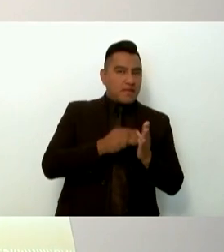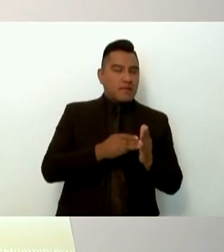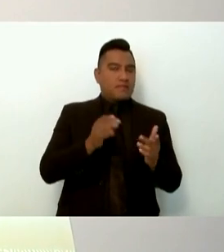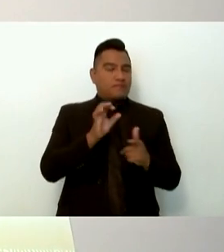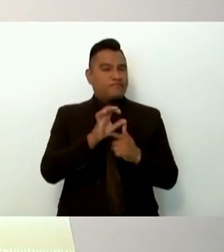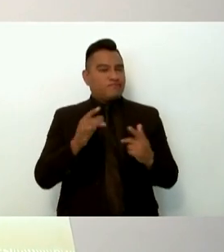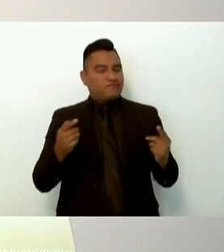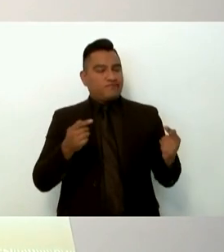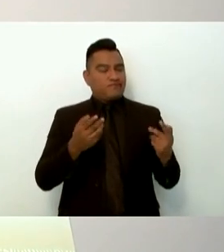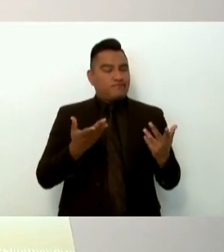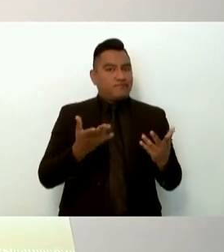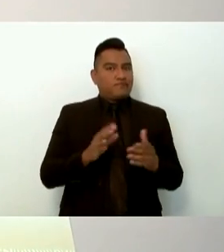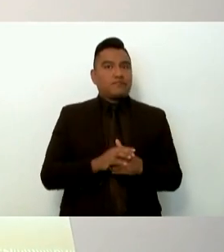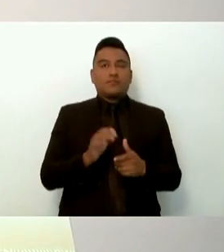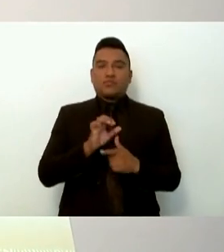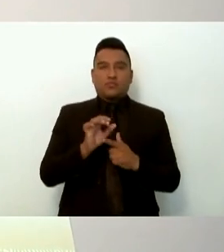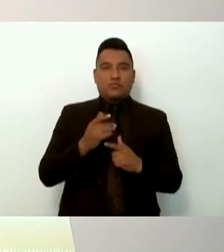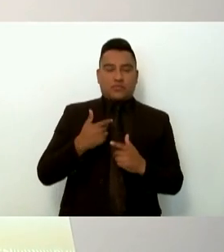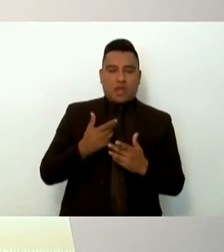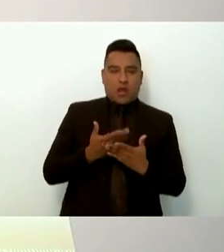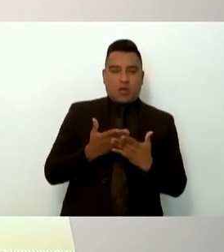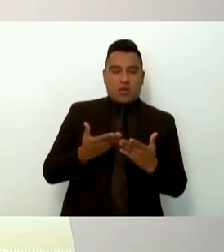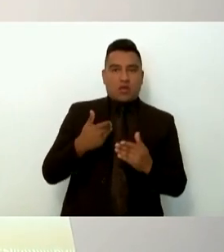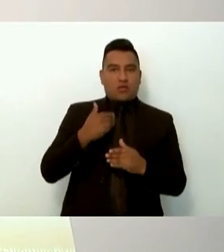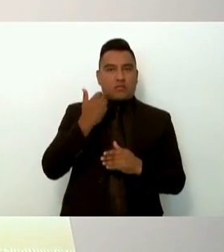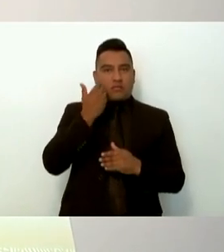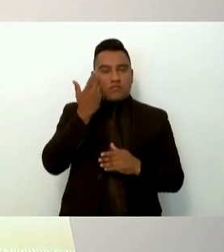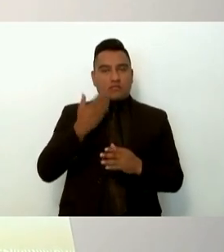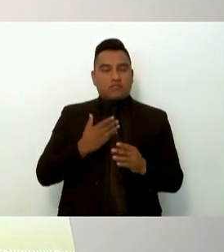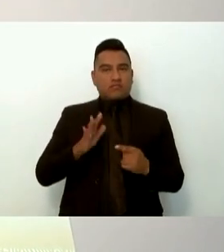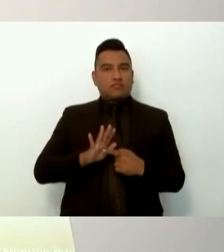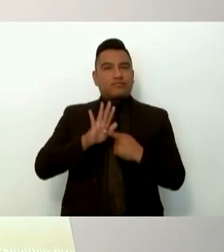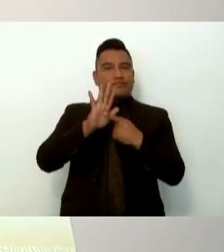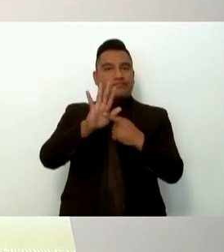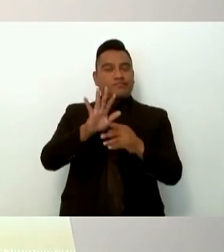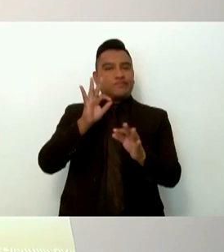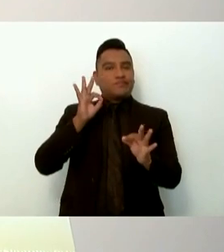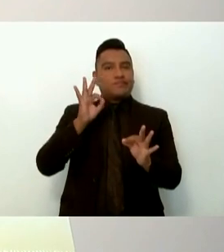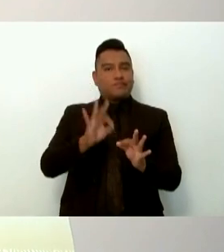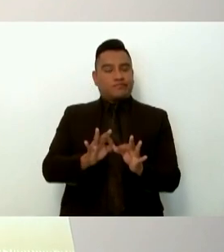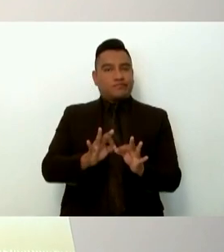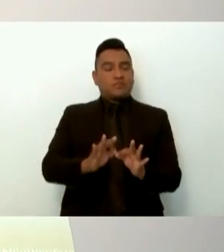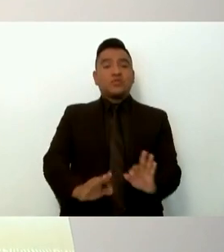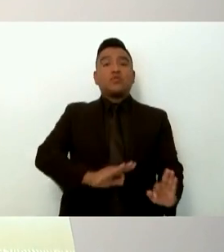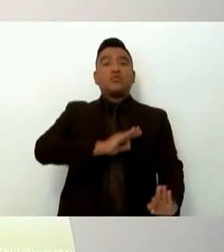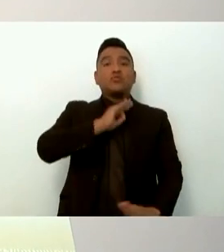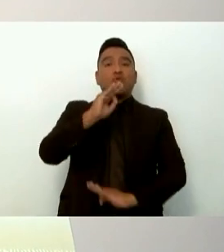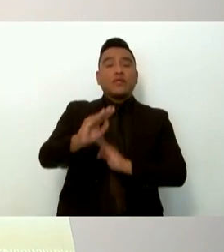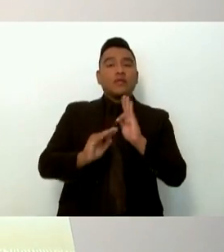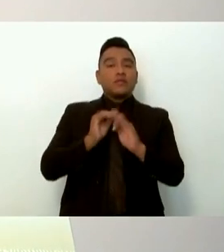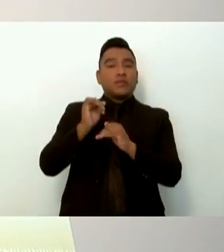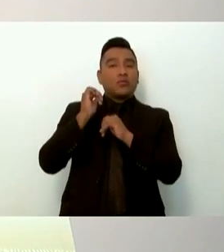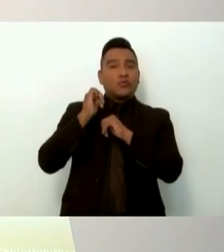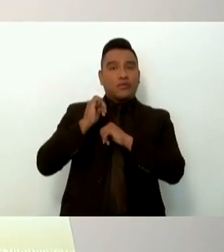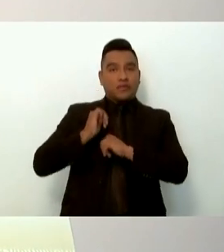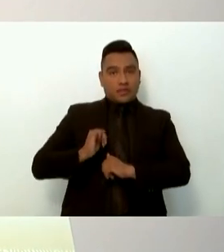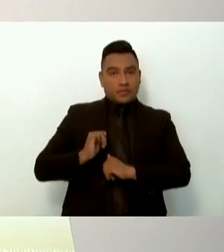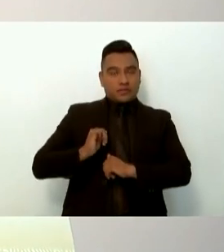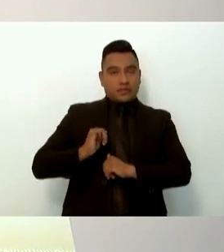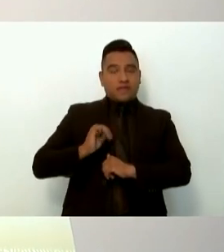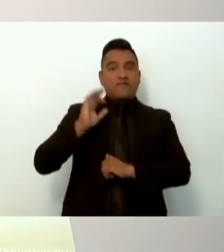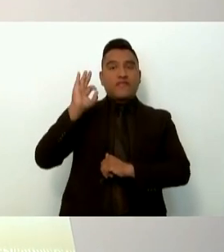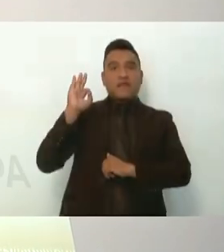evidentemente tenemos que señalar con toda claridad que todas las autoridades federales,